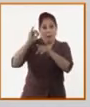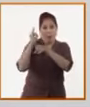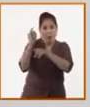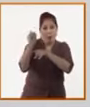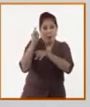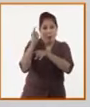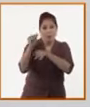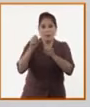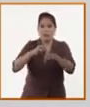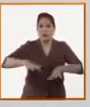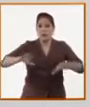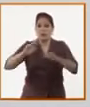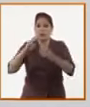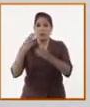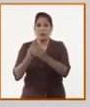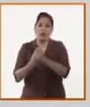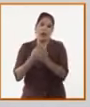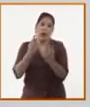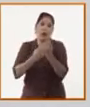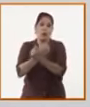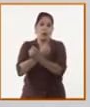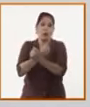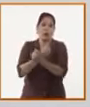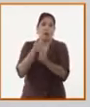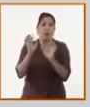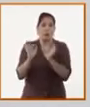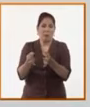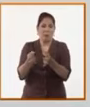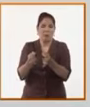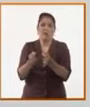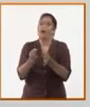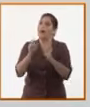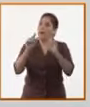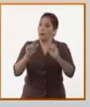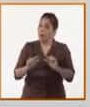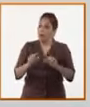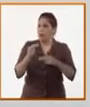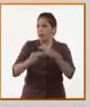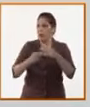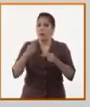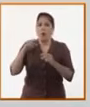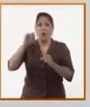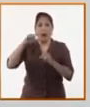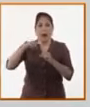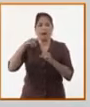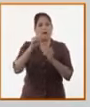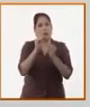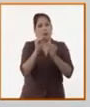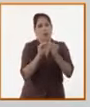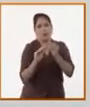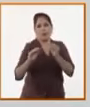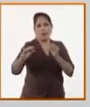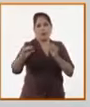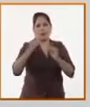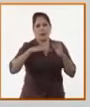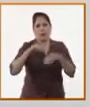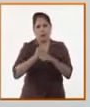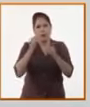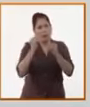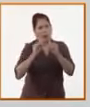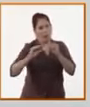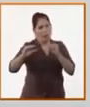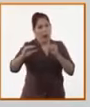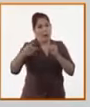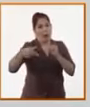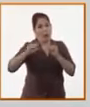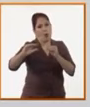en situaciones de vulnerabilidad para poder atenuar, para poder mejorar esas condiciones. También se atienden a través de